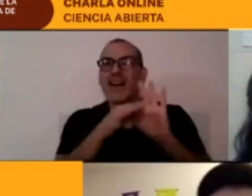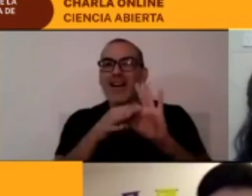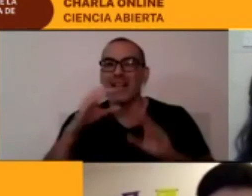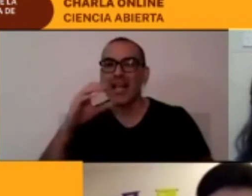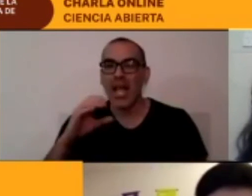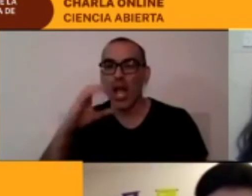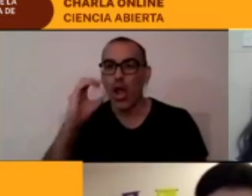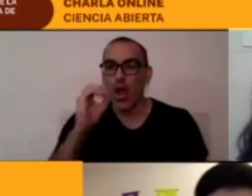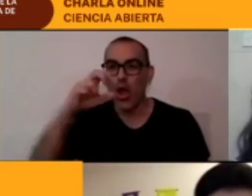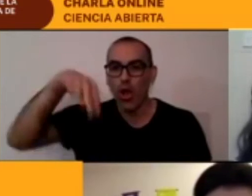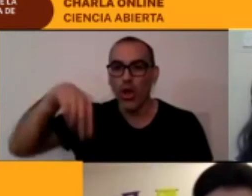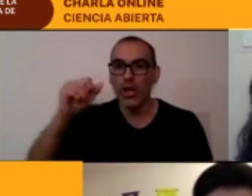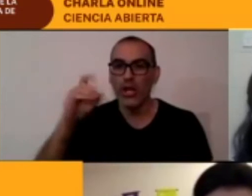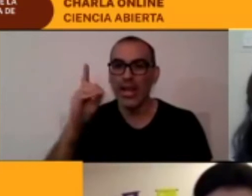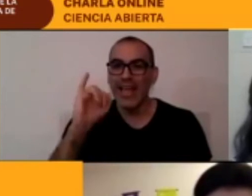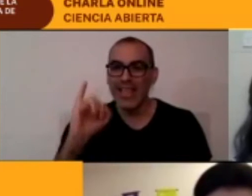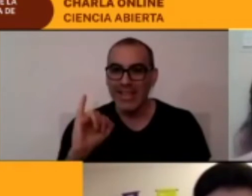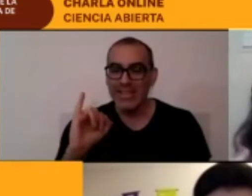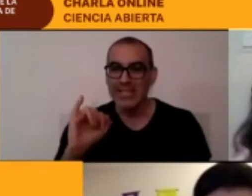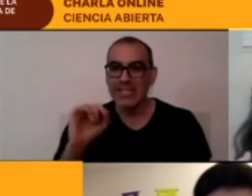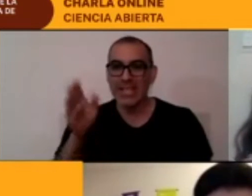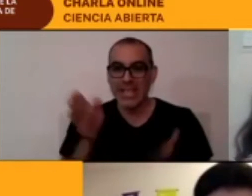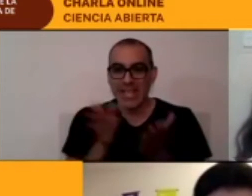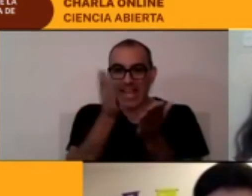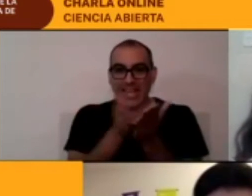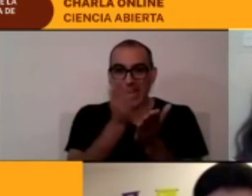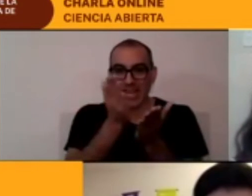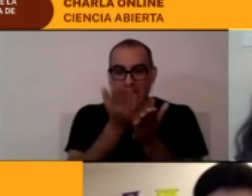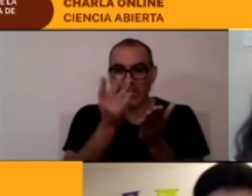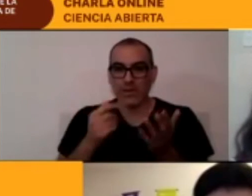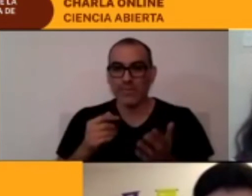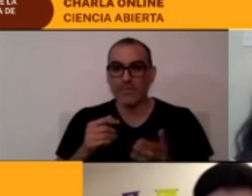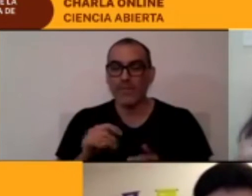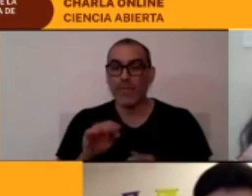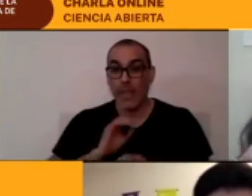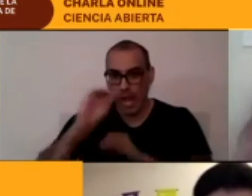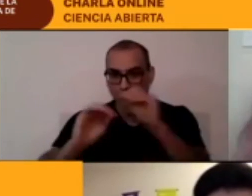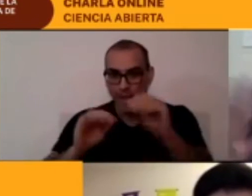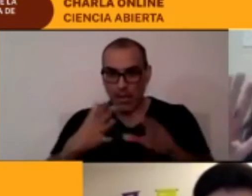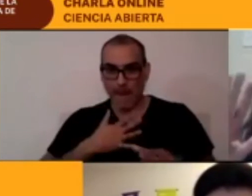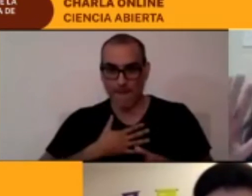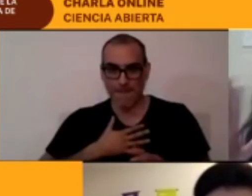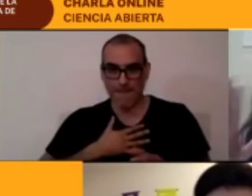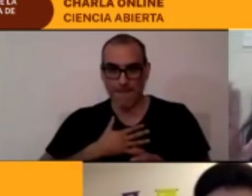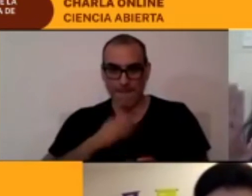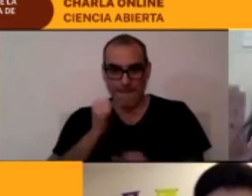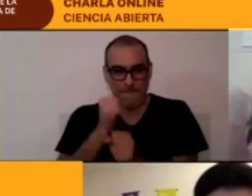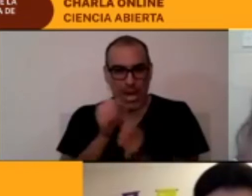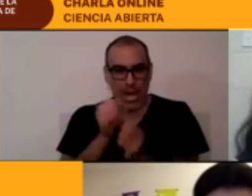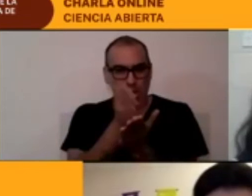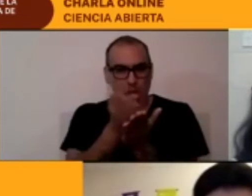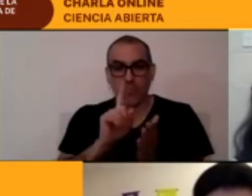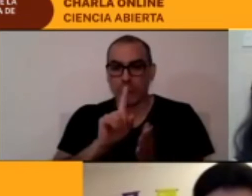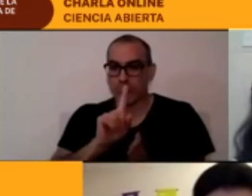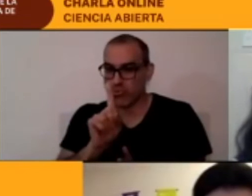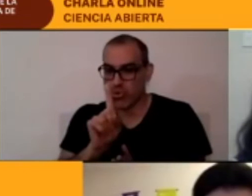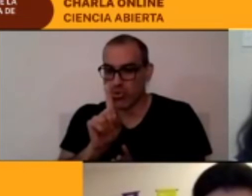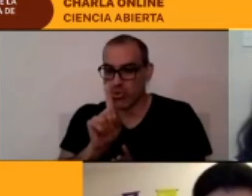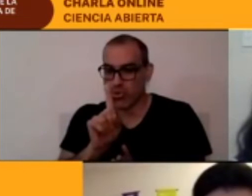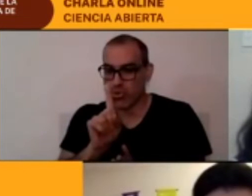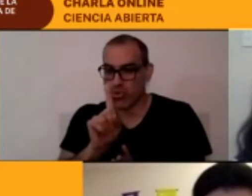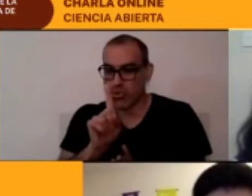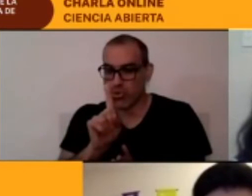que es, nótese, esto no es mi trabajo. Yo traspasé las presentaciones de los